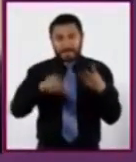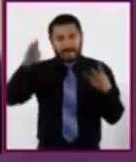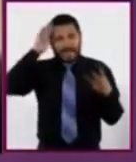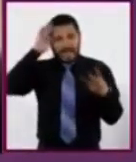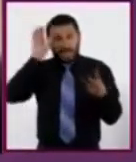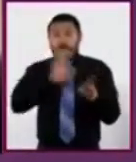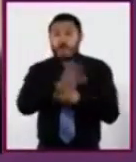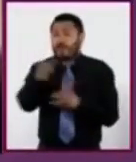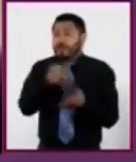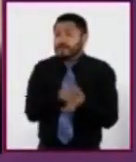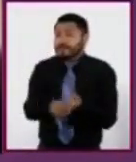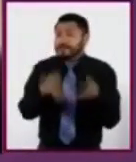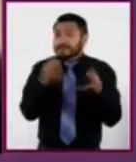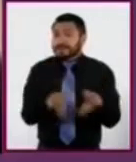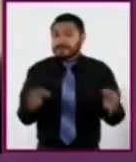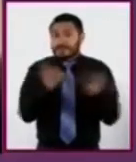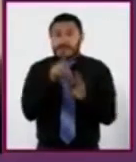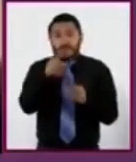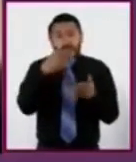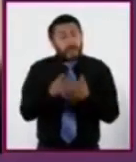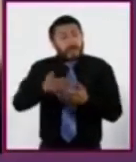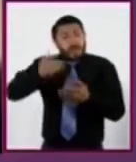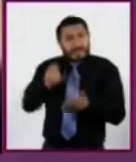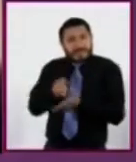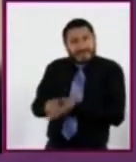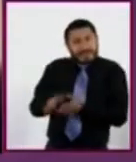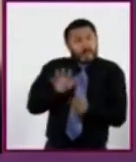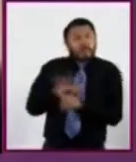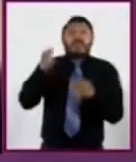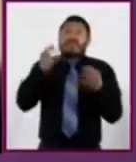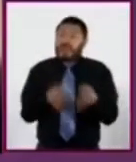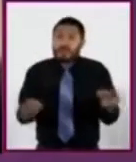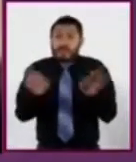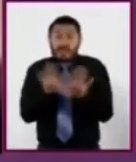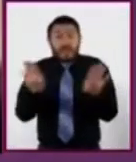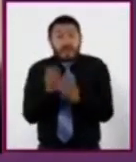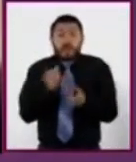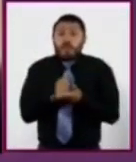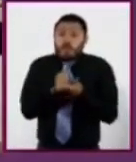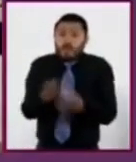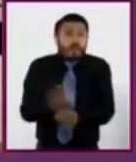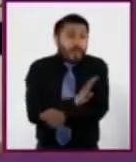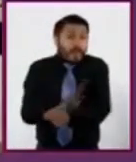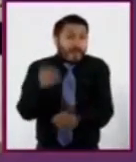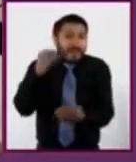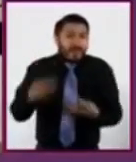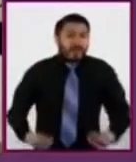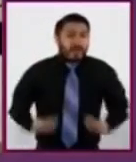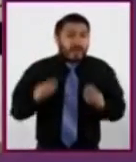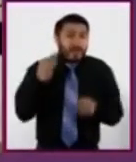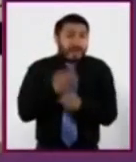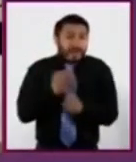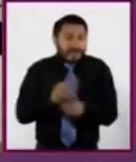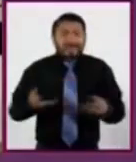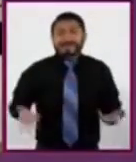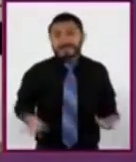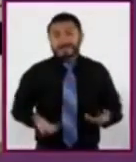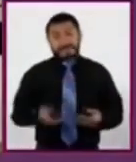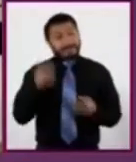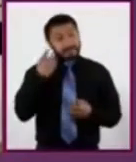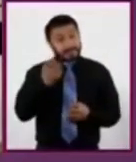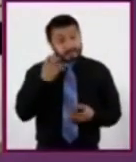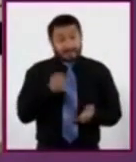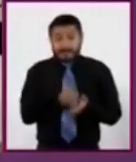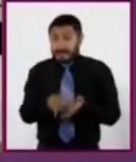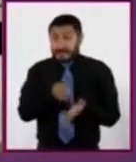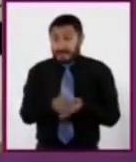decisiones importantes que tomaste en el pasado. ¿Qué impacto han tenido en tu vida actual? De igual forma, las decisiones